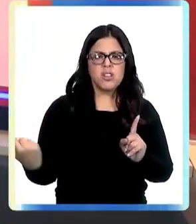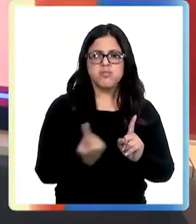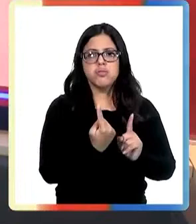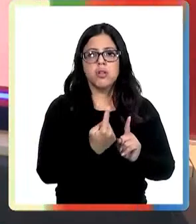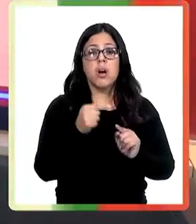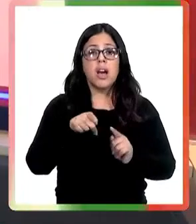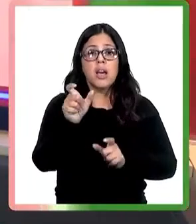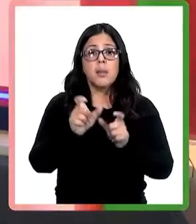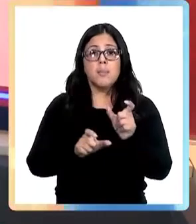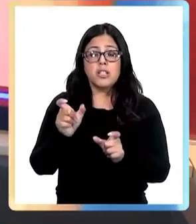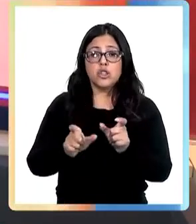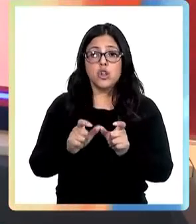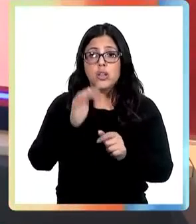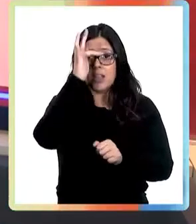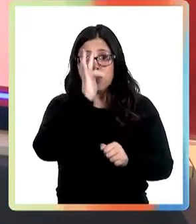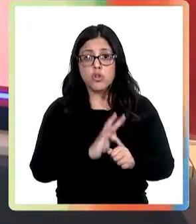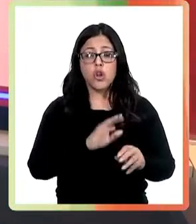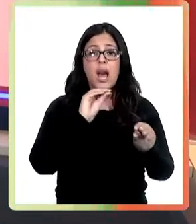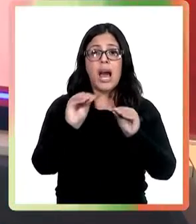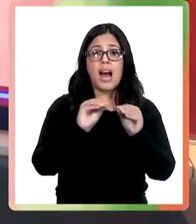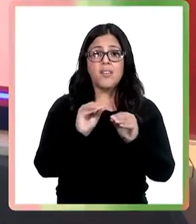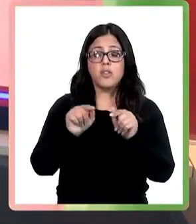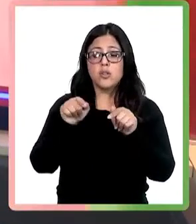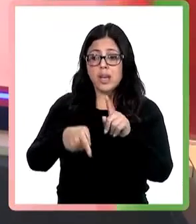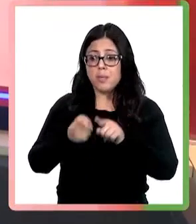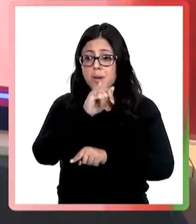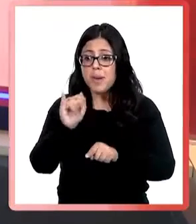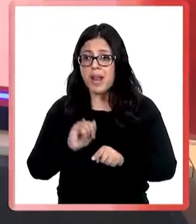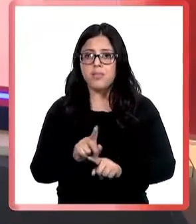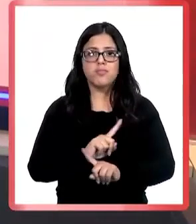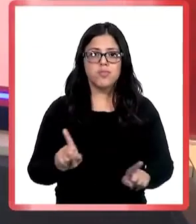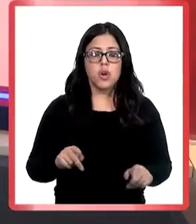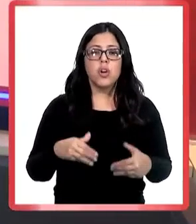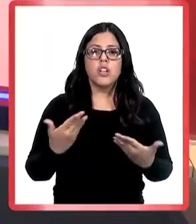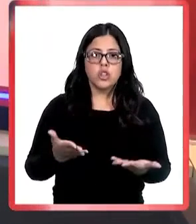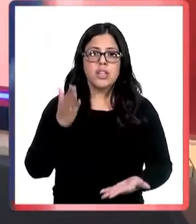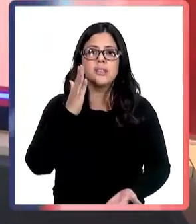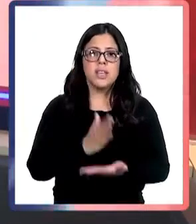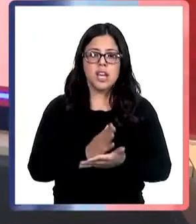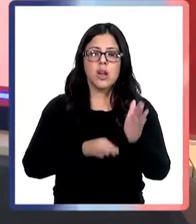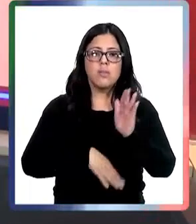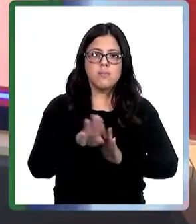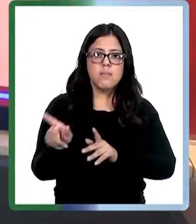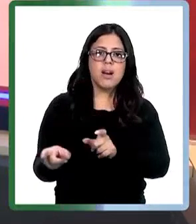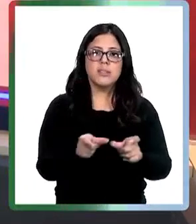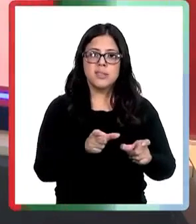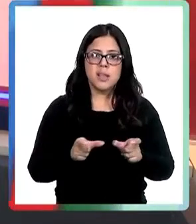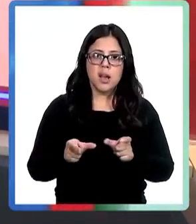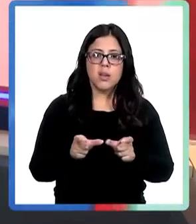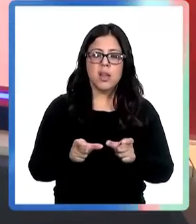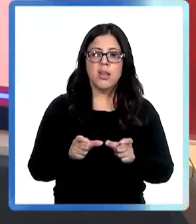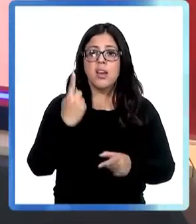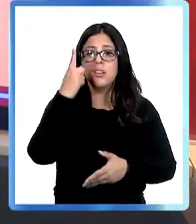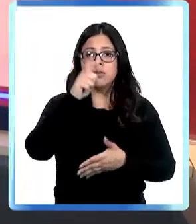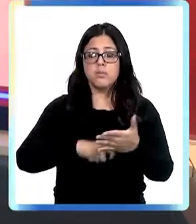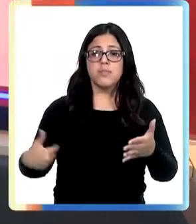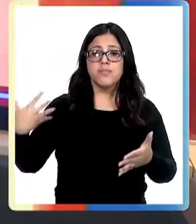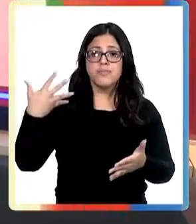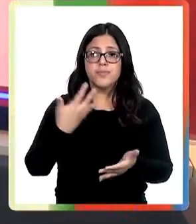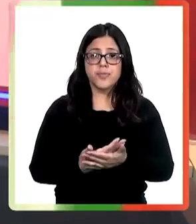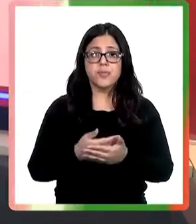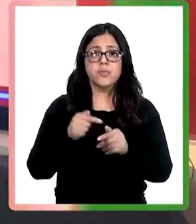En ese momento los funcionarios del recinto alertaron que no es primera vez que ocurre por lo que exigieron mayor seguridad. A poco más de un mes